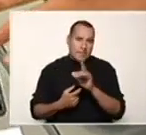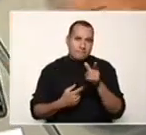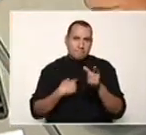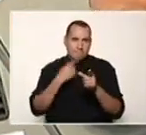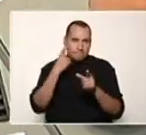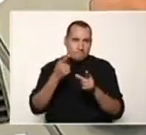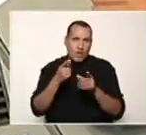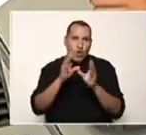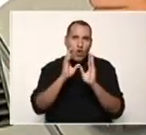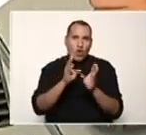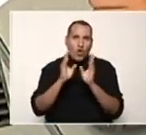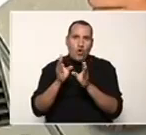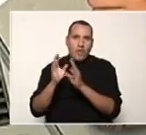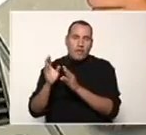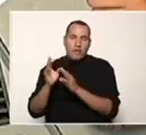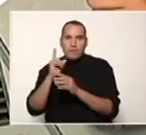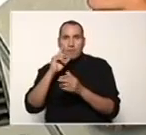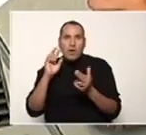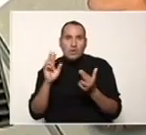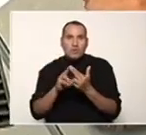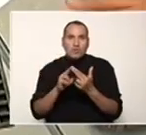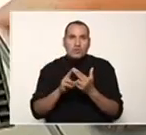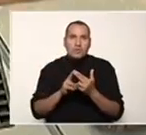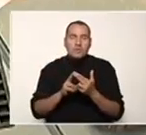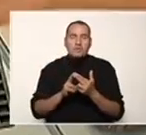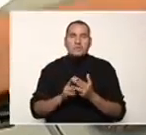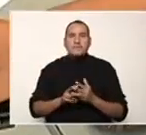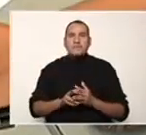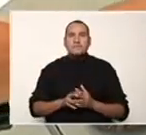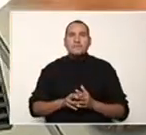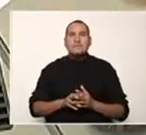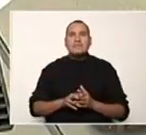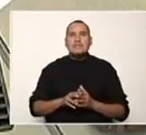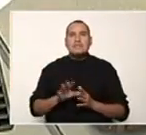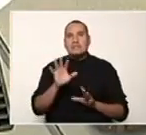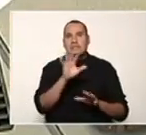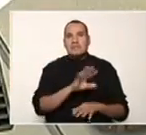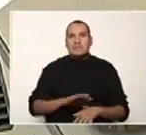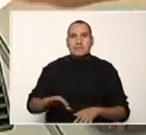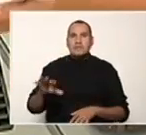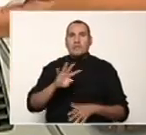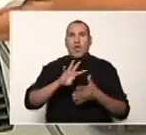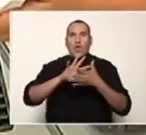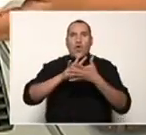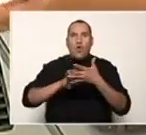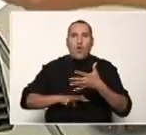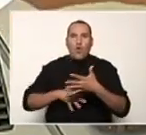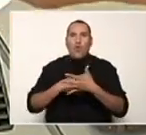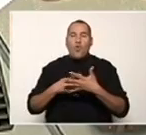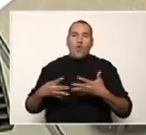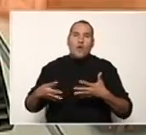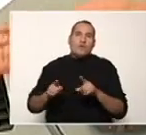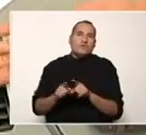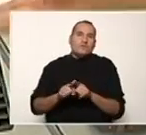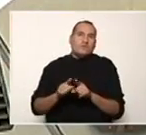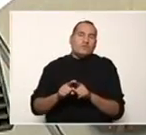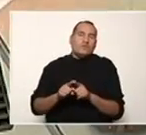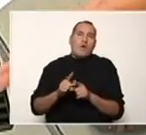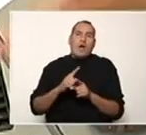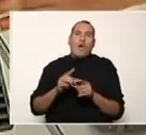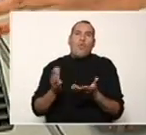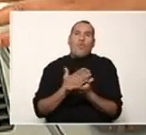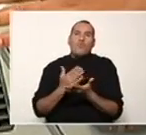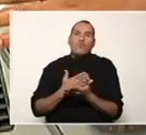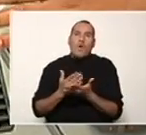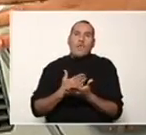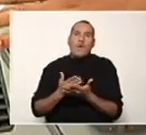general de la caja, nos vamos a encontrar con que del lado izquierdo tenemos una cuadrícula similar a la de un cuaderno de matemática común que